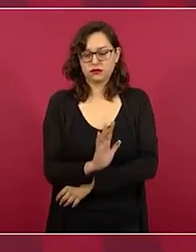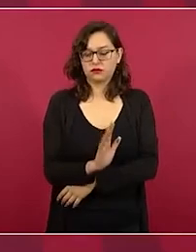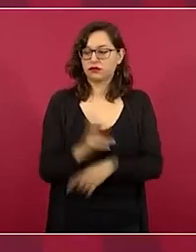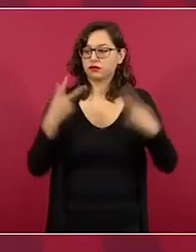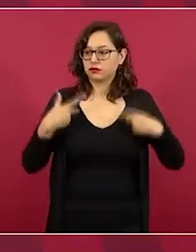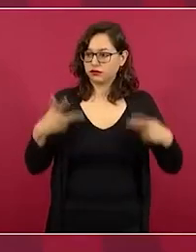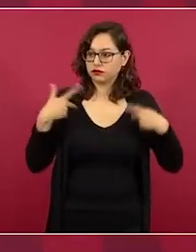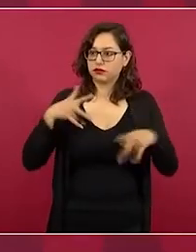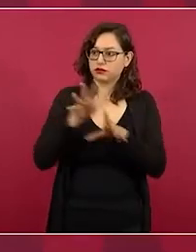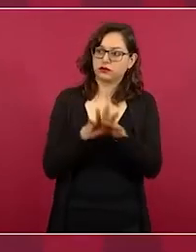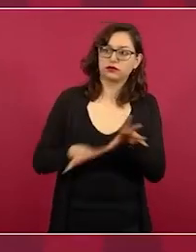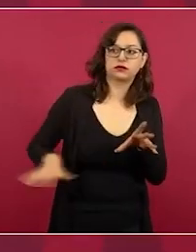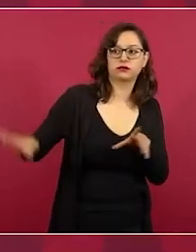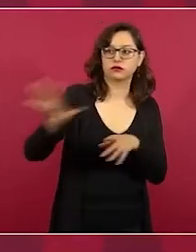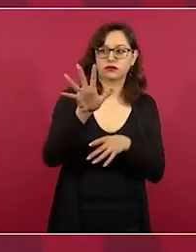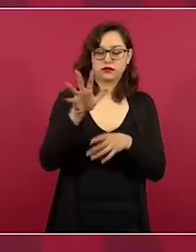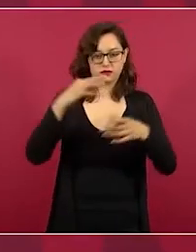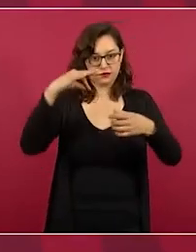ciudadanos.